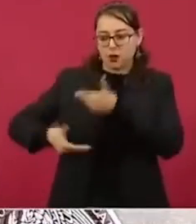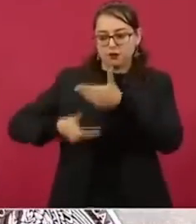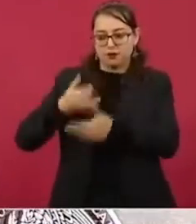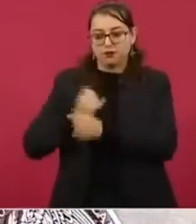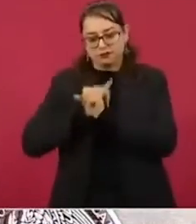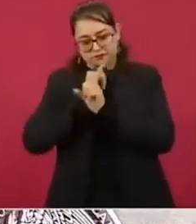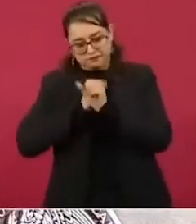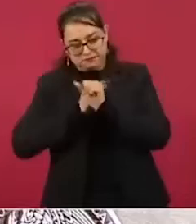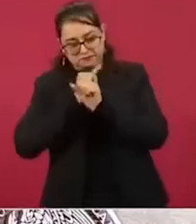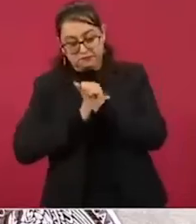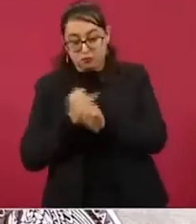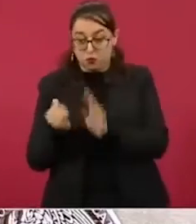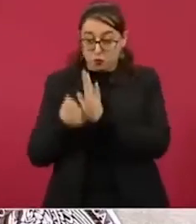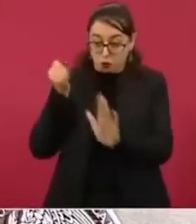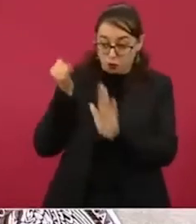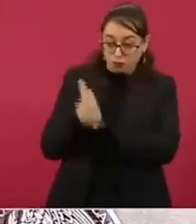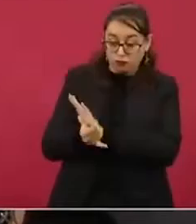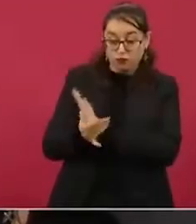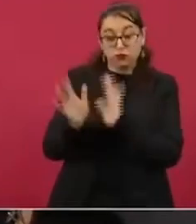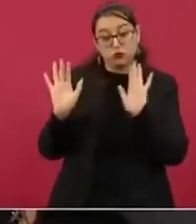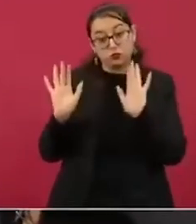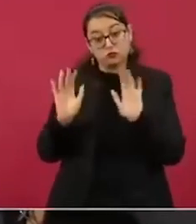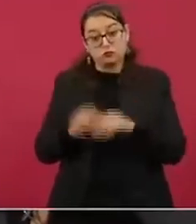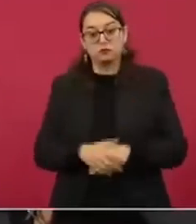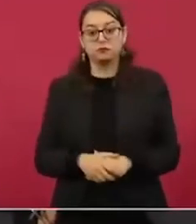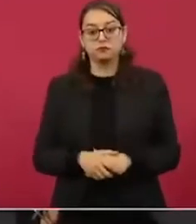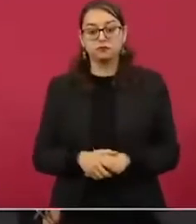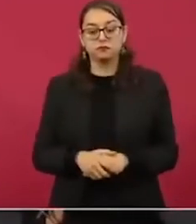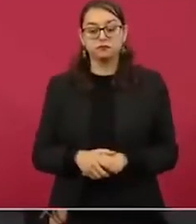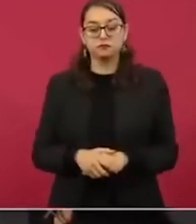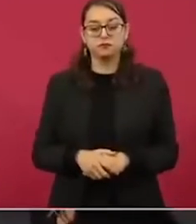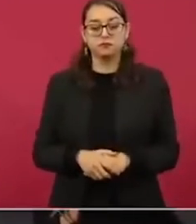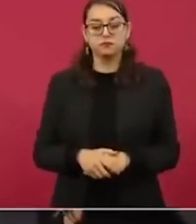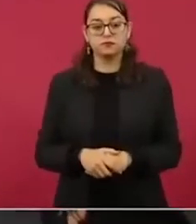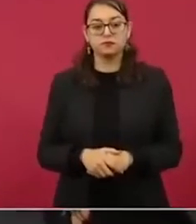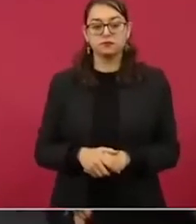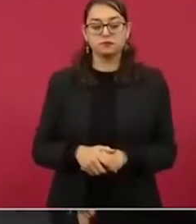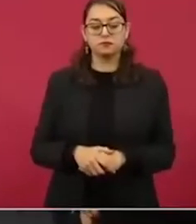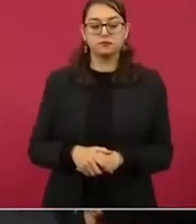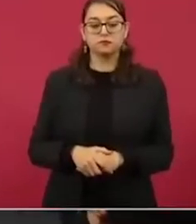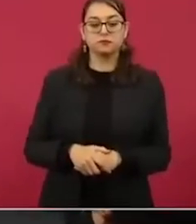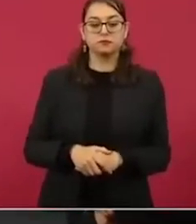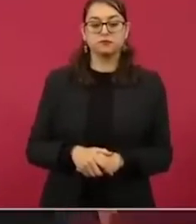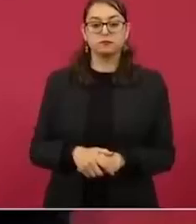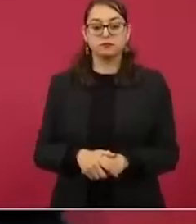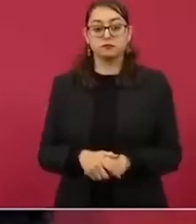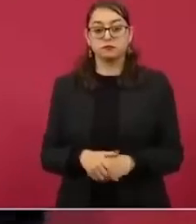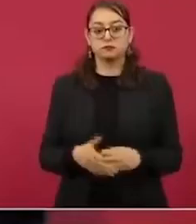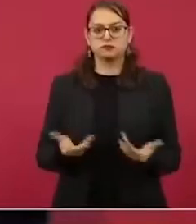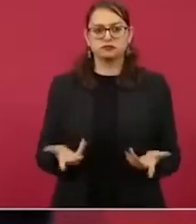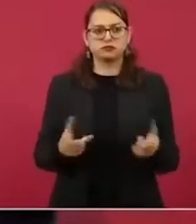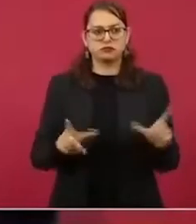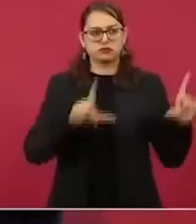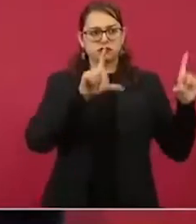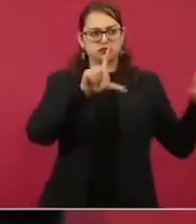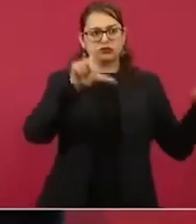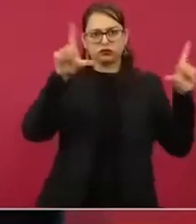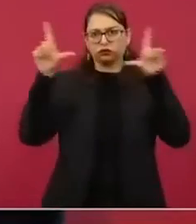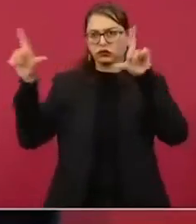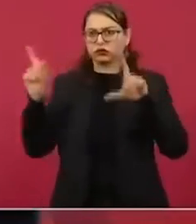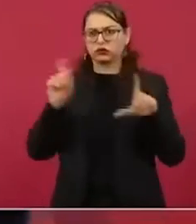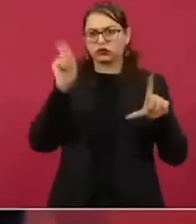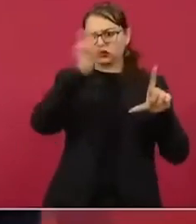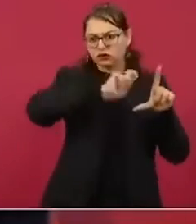una investigación de este tipo. Ahora bien, respecto a lo que señala de algunas mantas que aparecieron